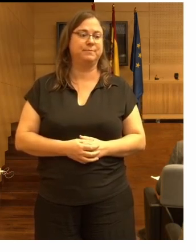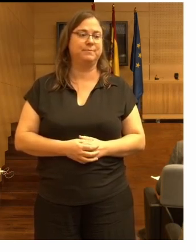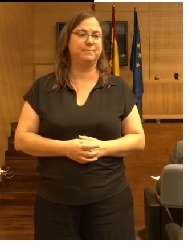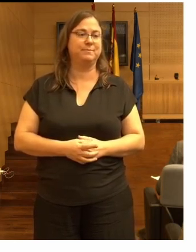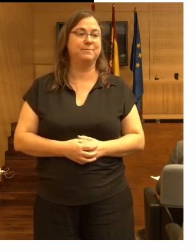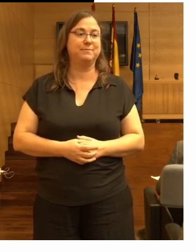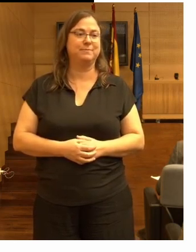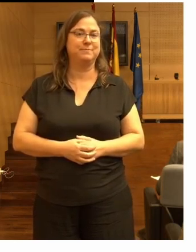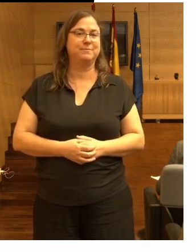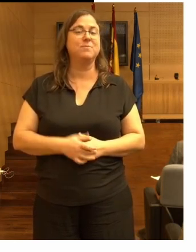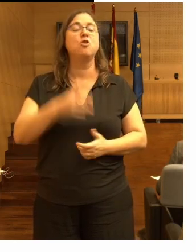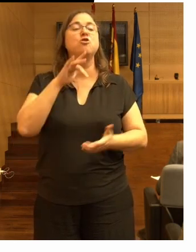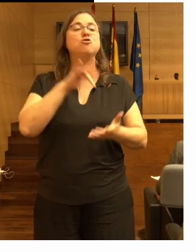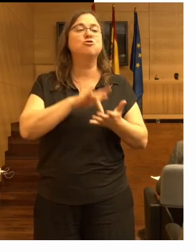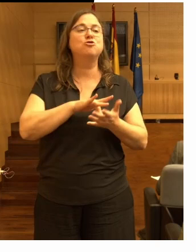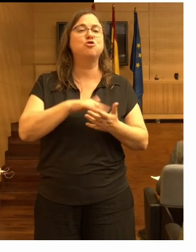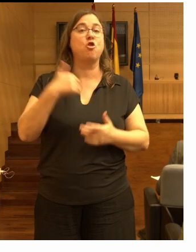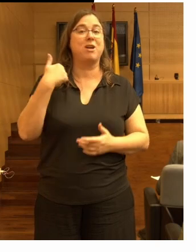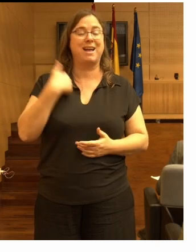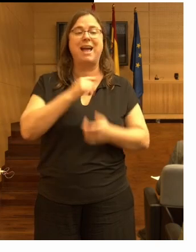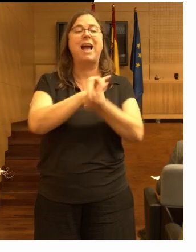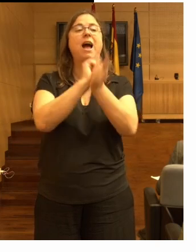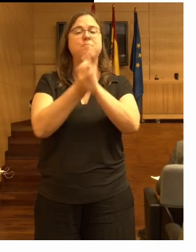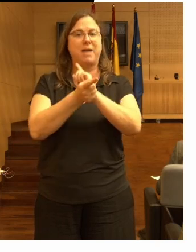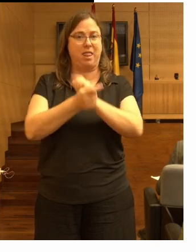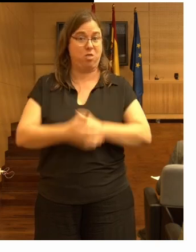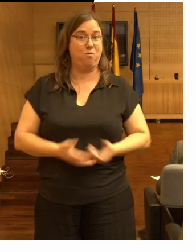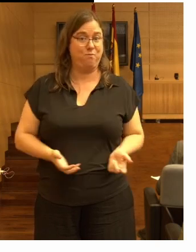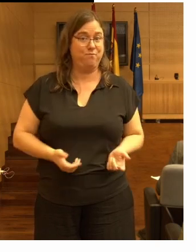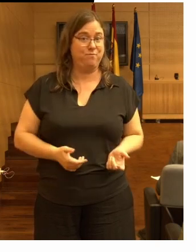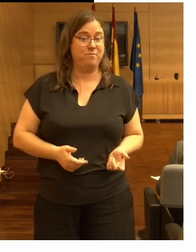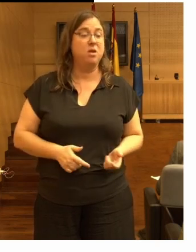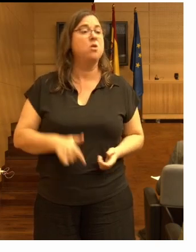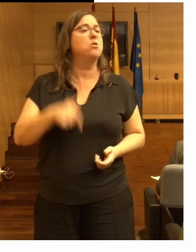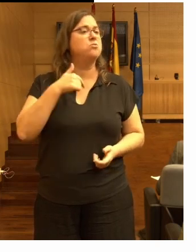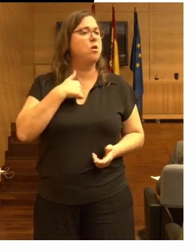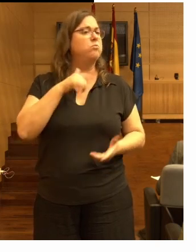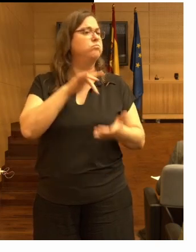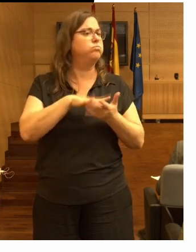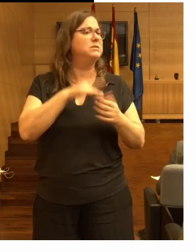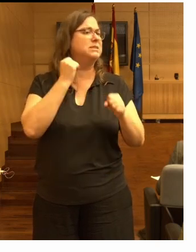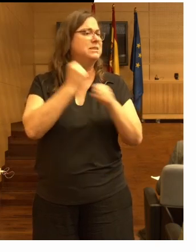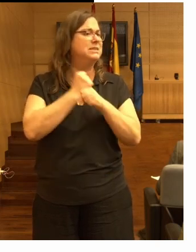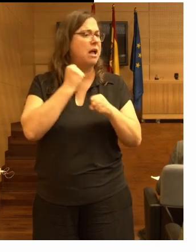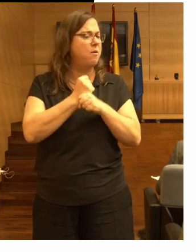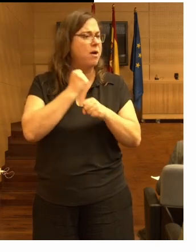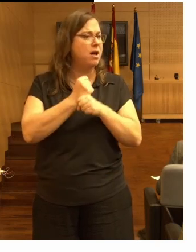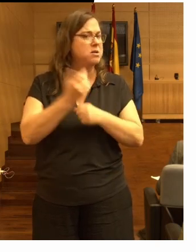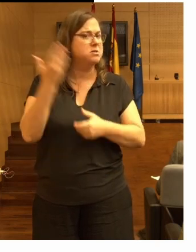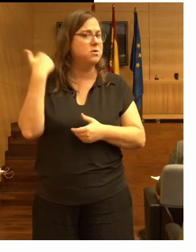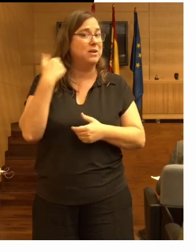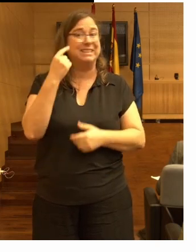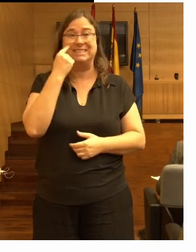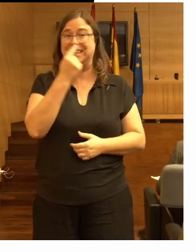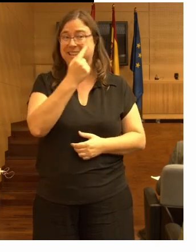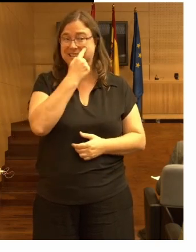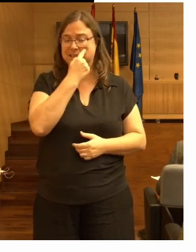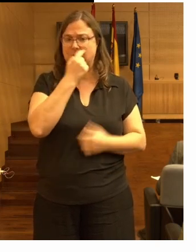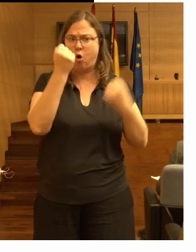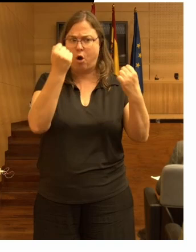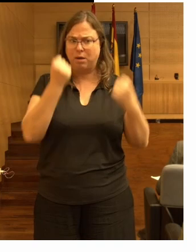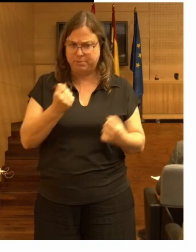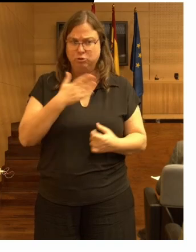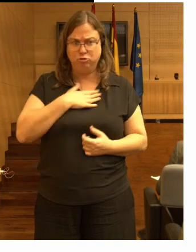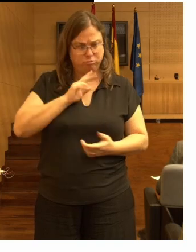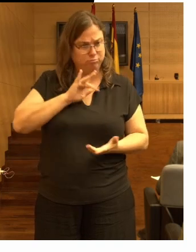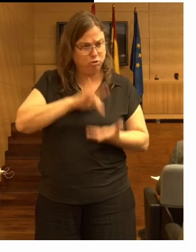esto ha cambiado mucho desde entonces yo he trabajado como testigo experta